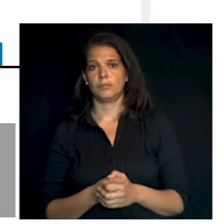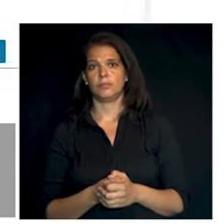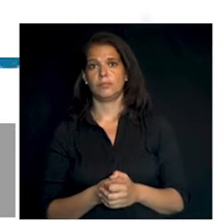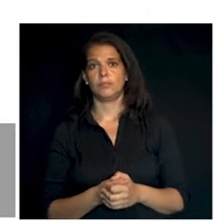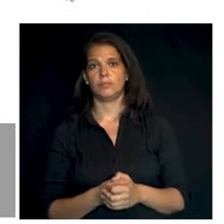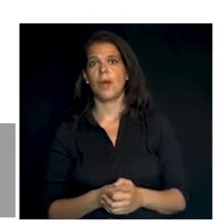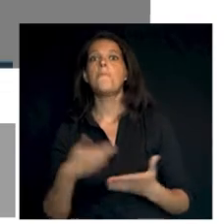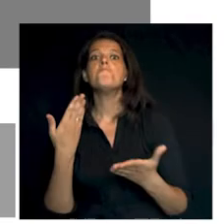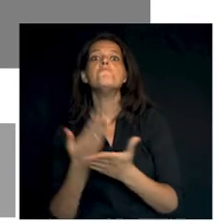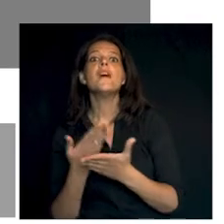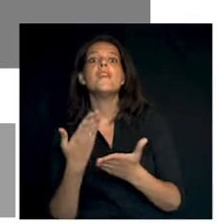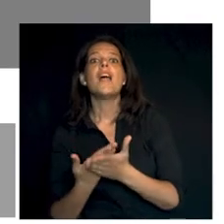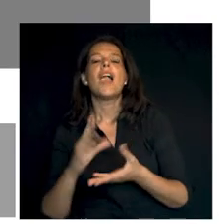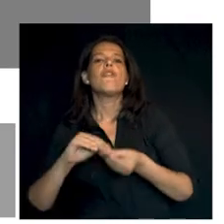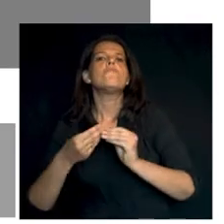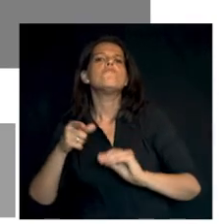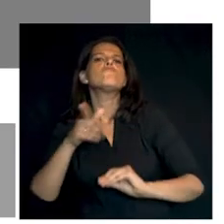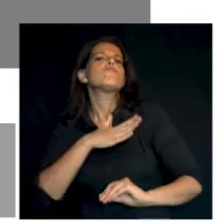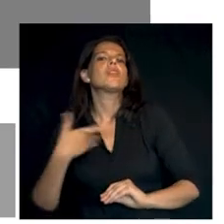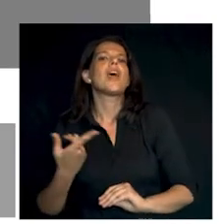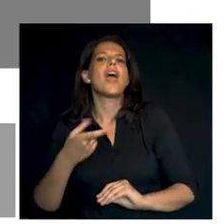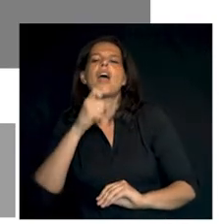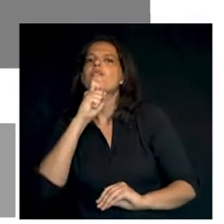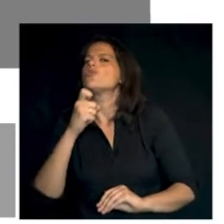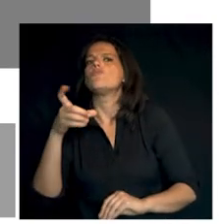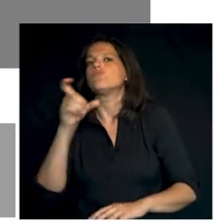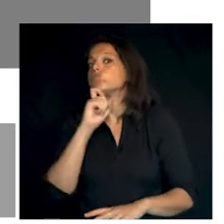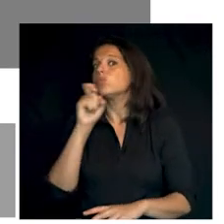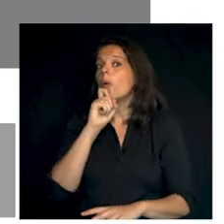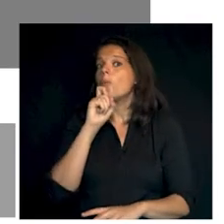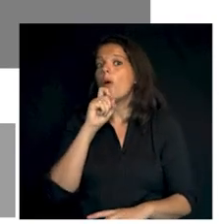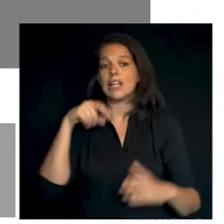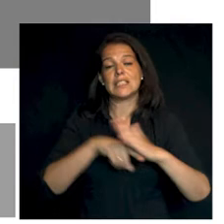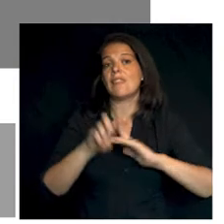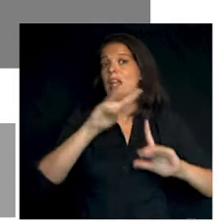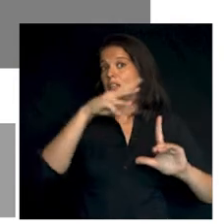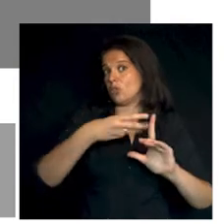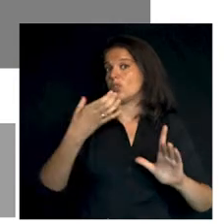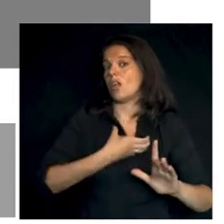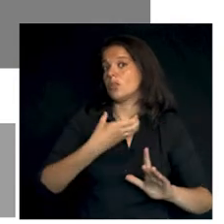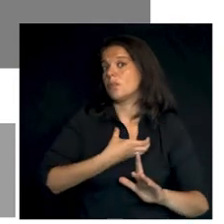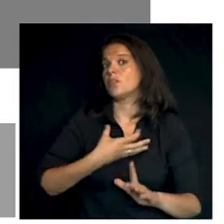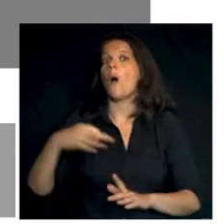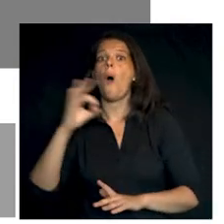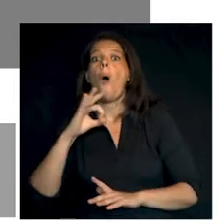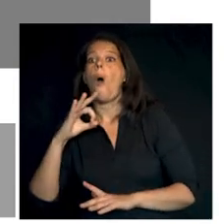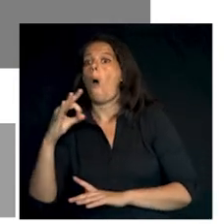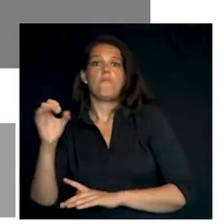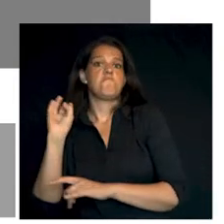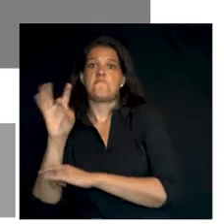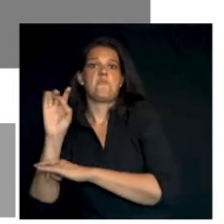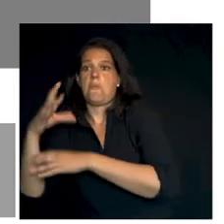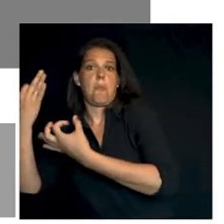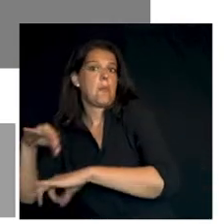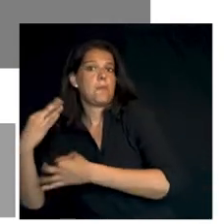Se solicitará el medio por el que deseas ser notificado, sede electrónica del Ayuntamiento o dirección postal,